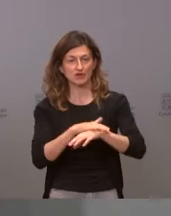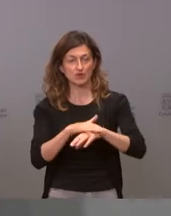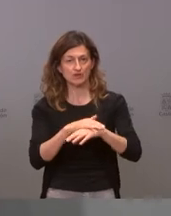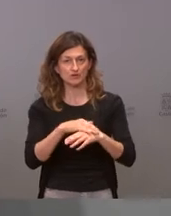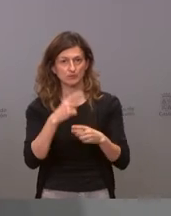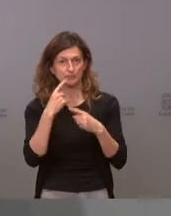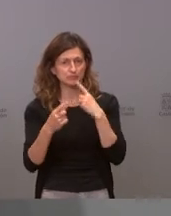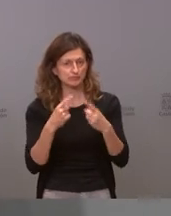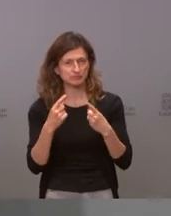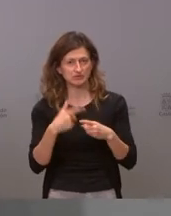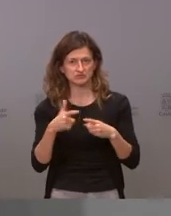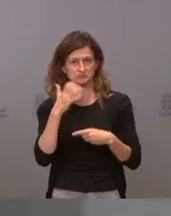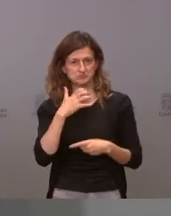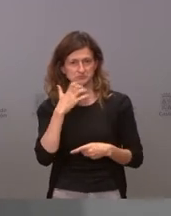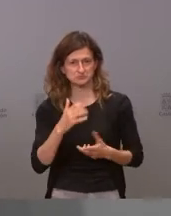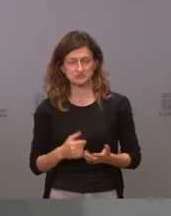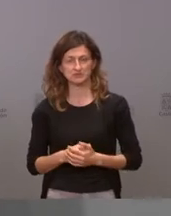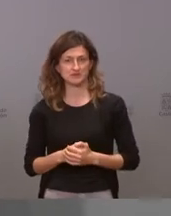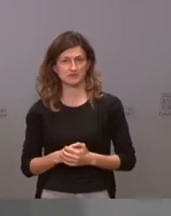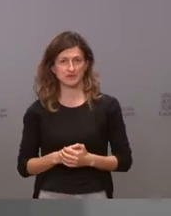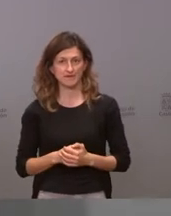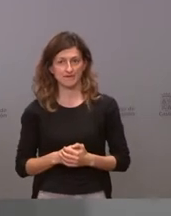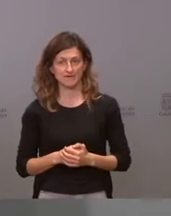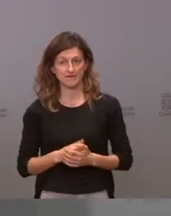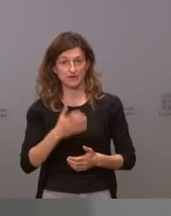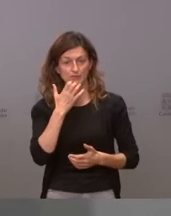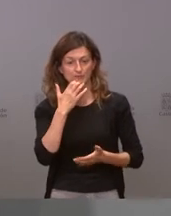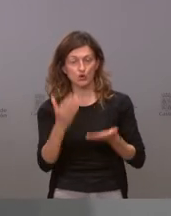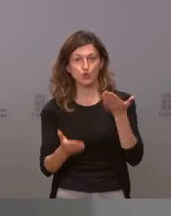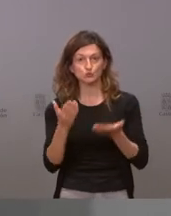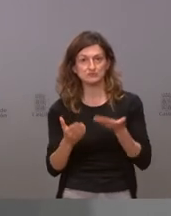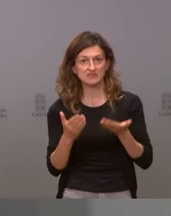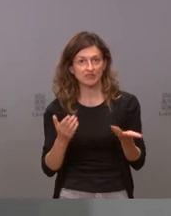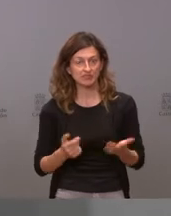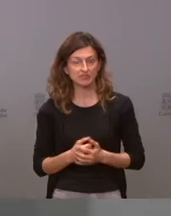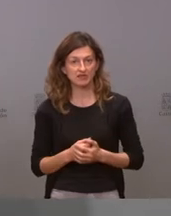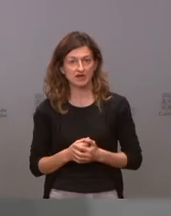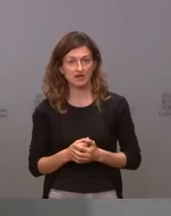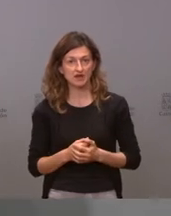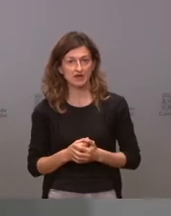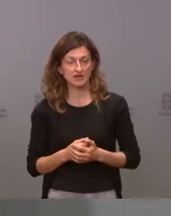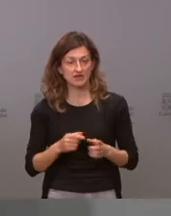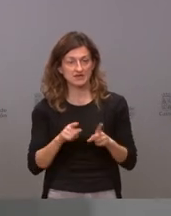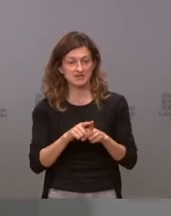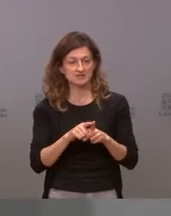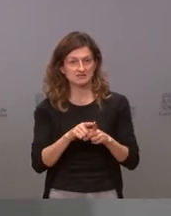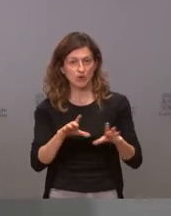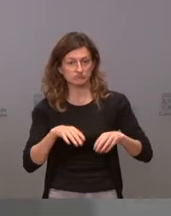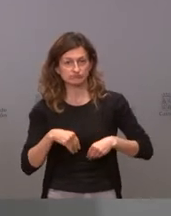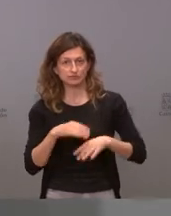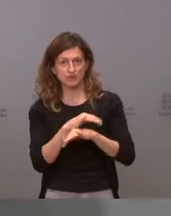estrambóticas tan estrambóticas como que la justicia es asimilable a la venganza